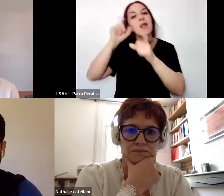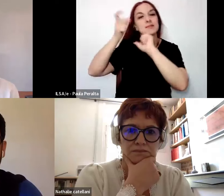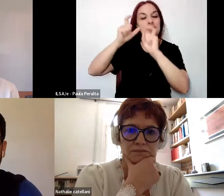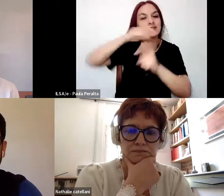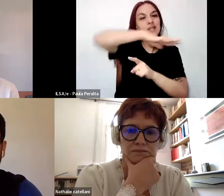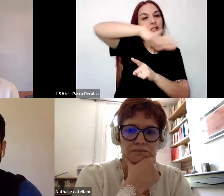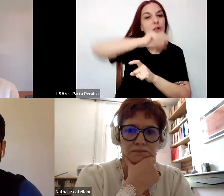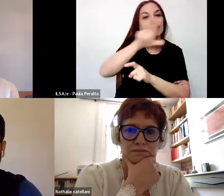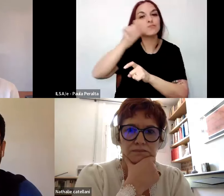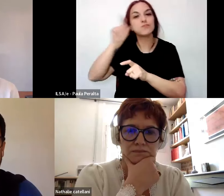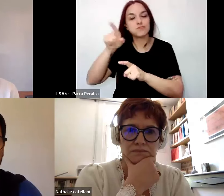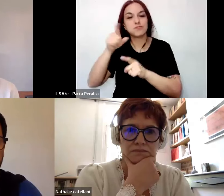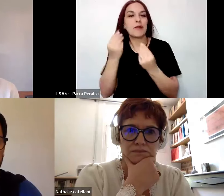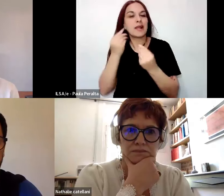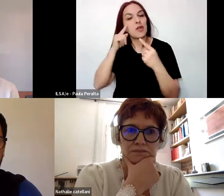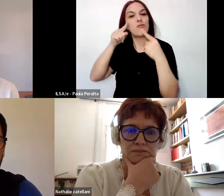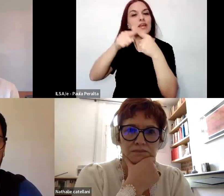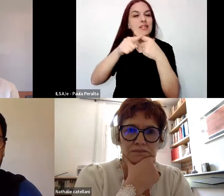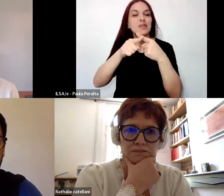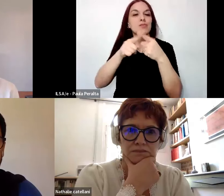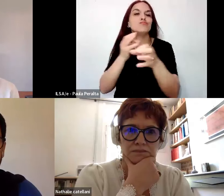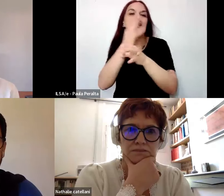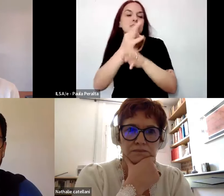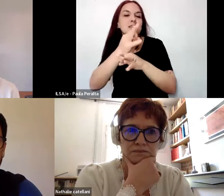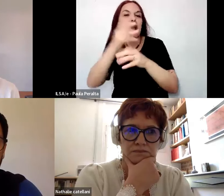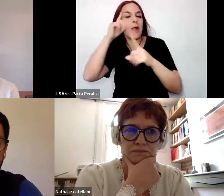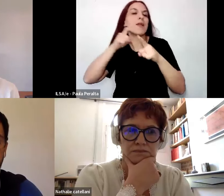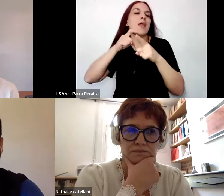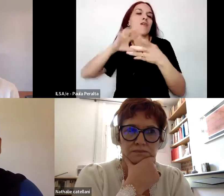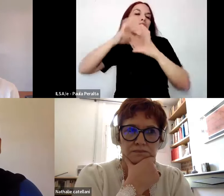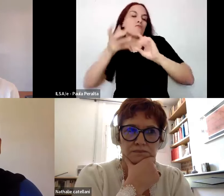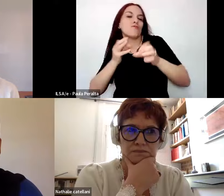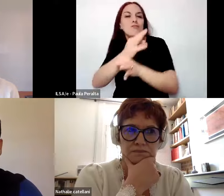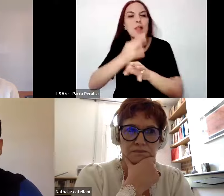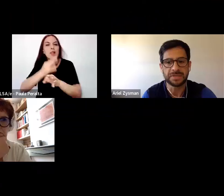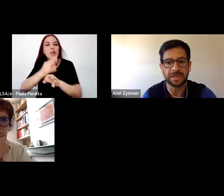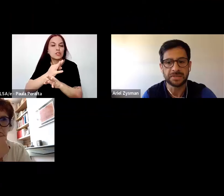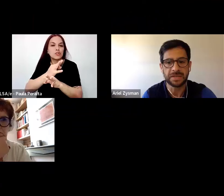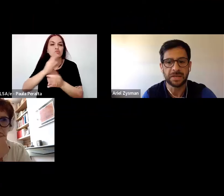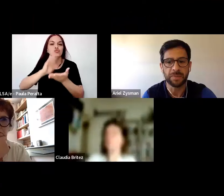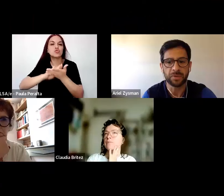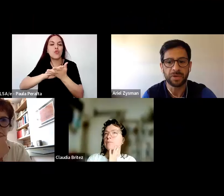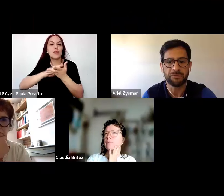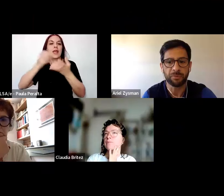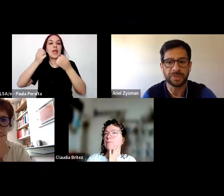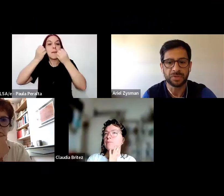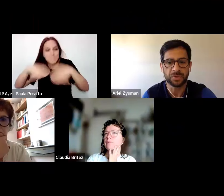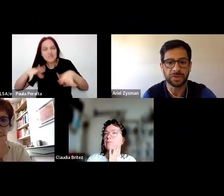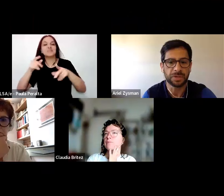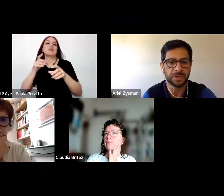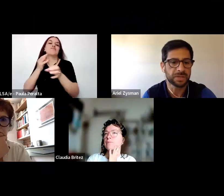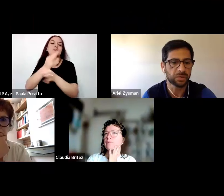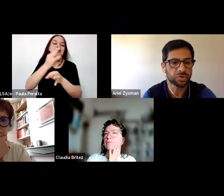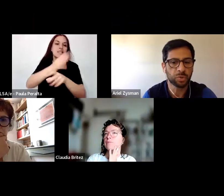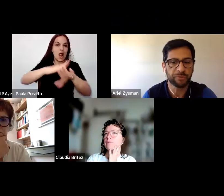orientadas a producir conocimientos y saberes pedagógicos sobre y en la práctica de la enseñanza en el marco de la formación